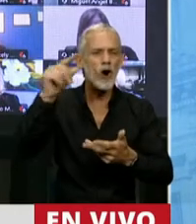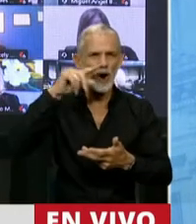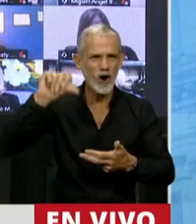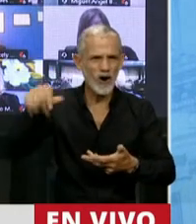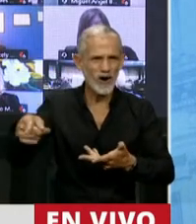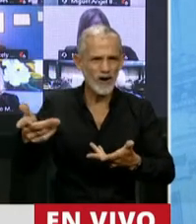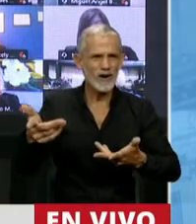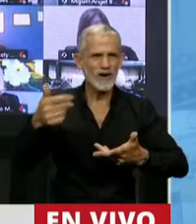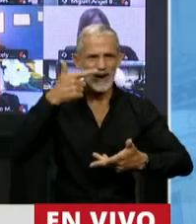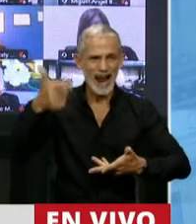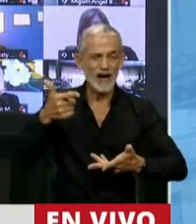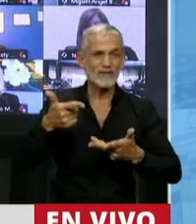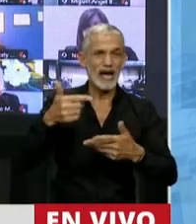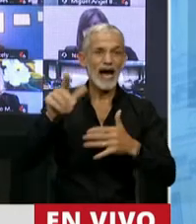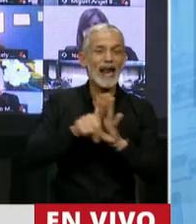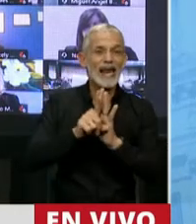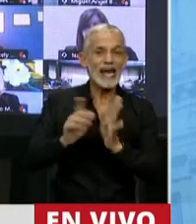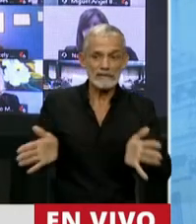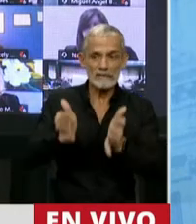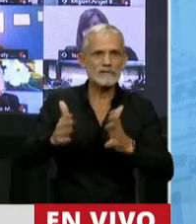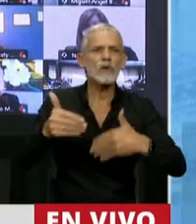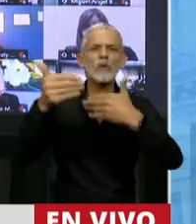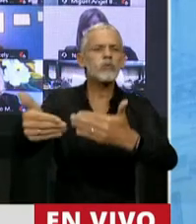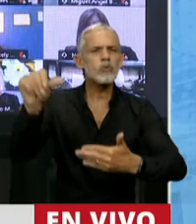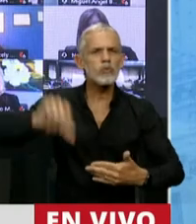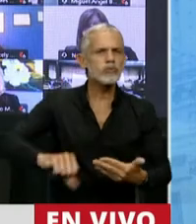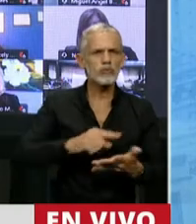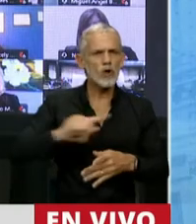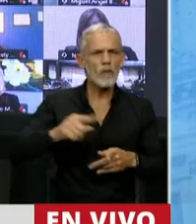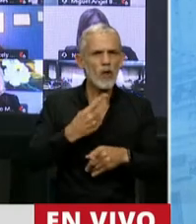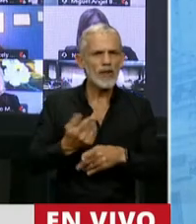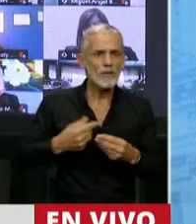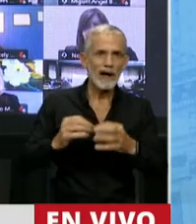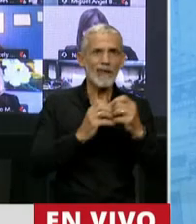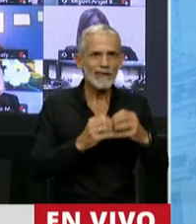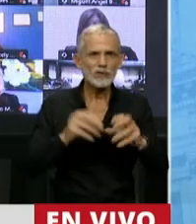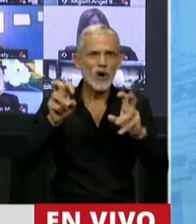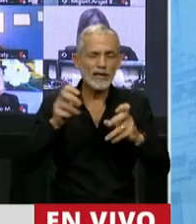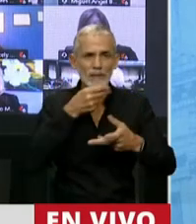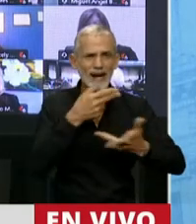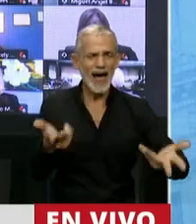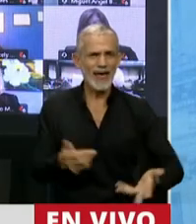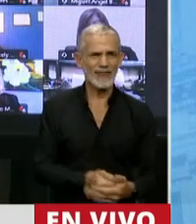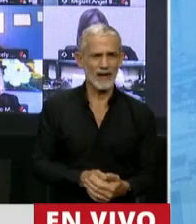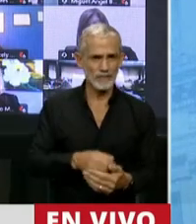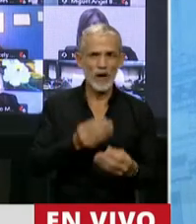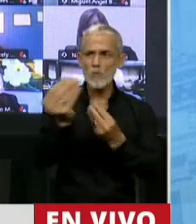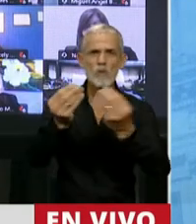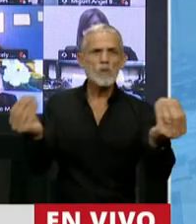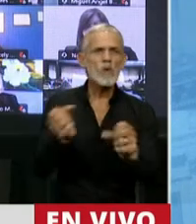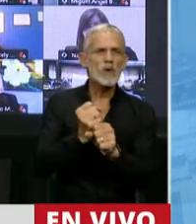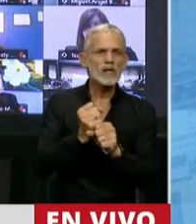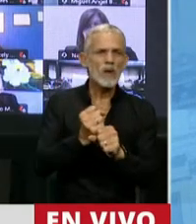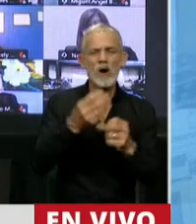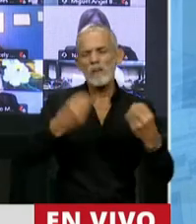prorrogue una ley de promoción, no logramos que se discutan estos temas, señores. ¿Saben la cantidad de puestos de trabajo que